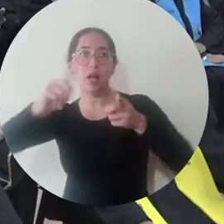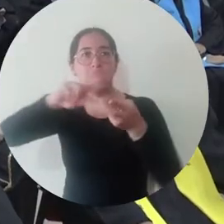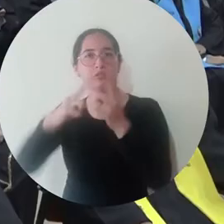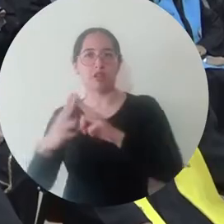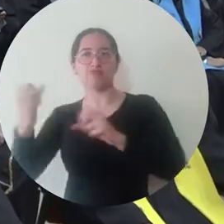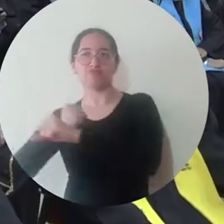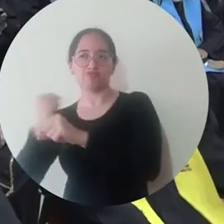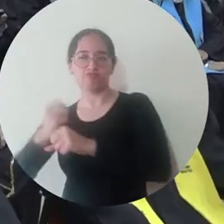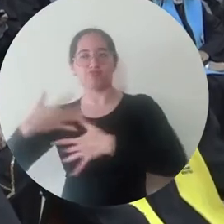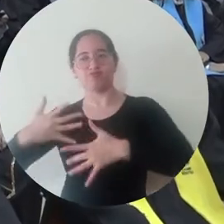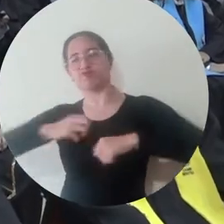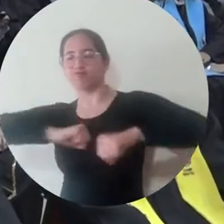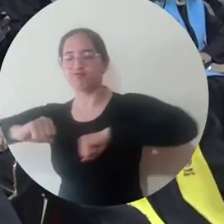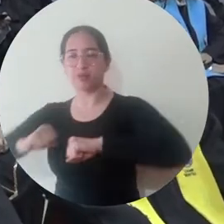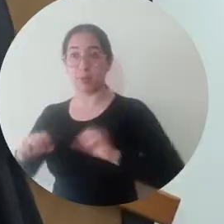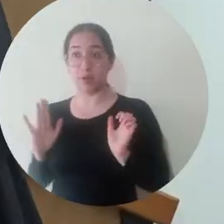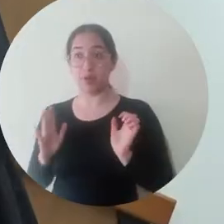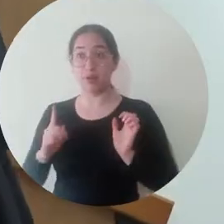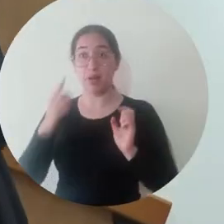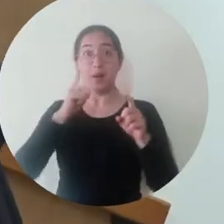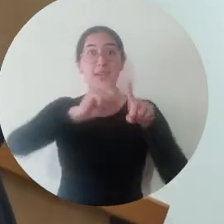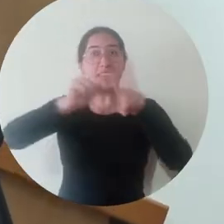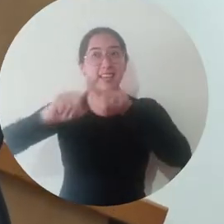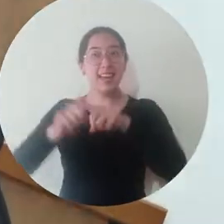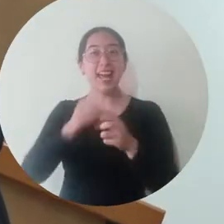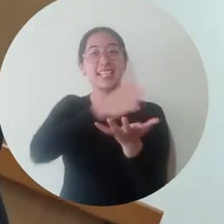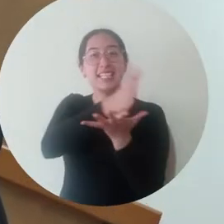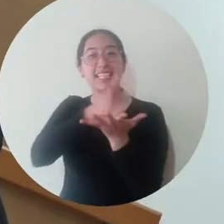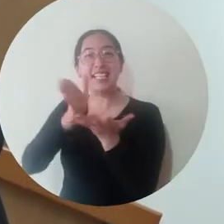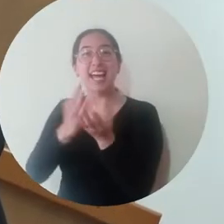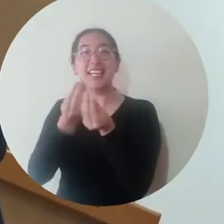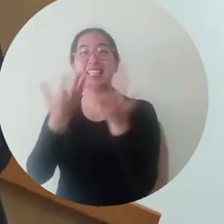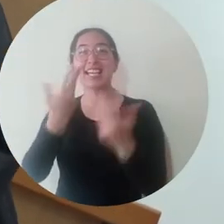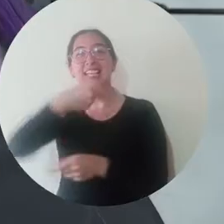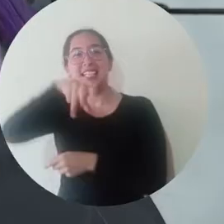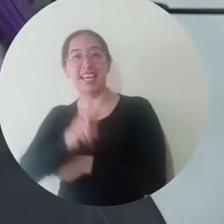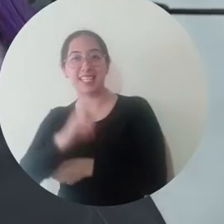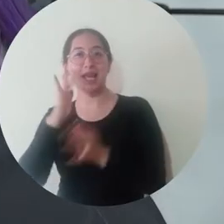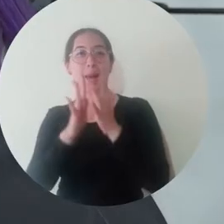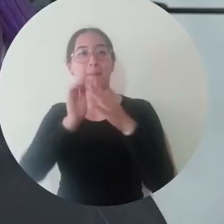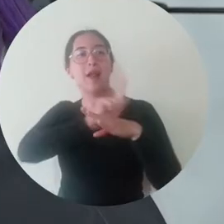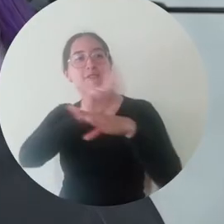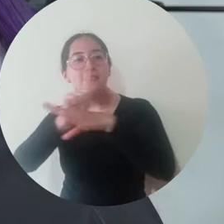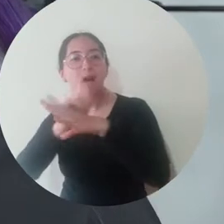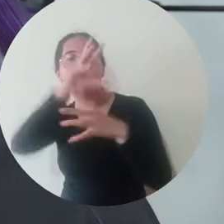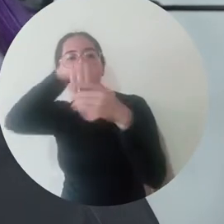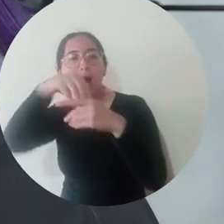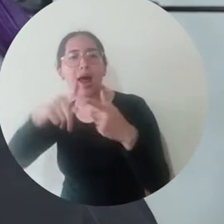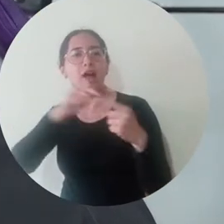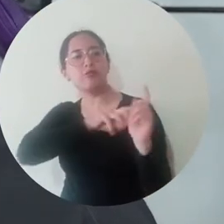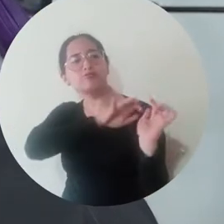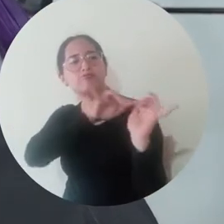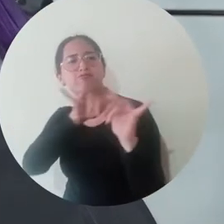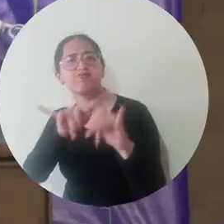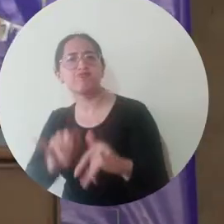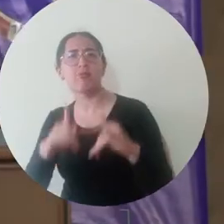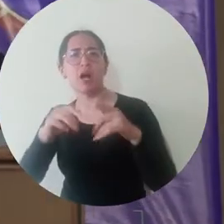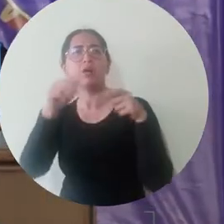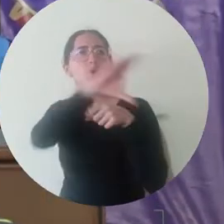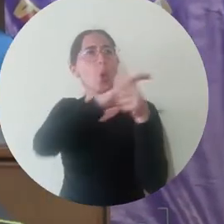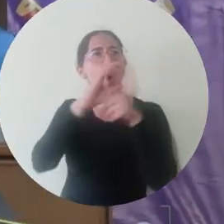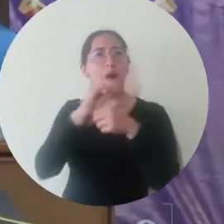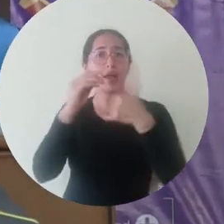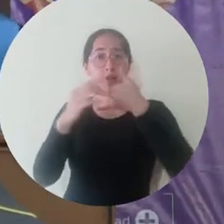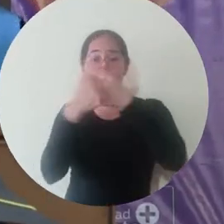comunitario. Los graduandos pertenecientes a 17 programas posgraduales de las seis facultades de la Alma Mater asistieron desde diversas